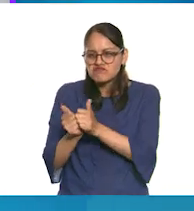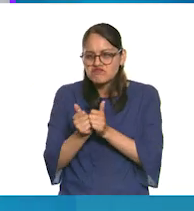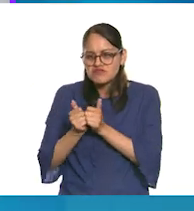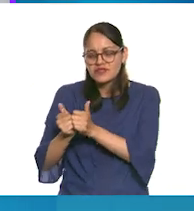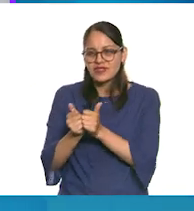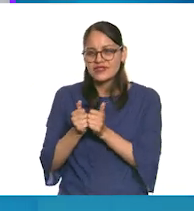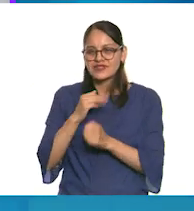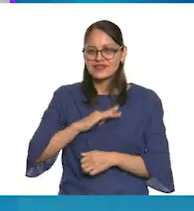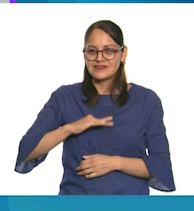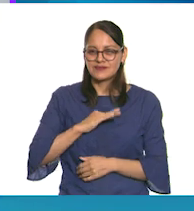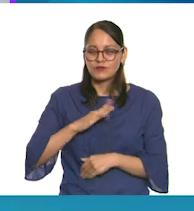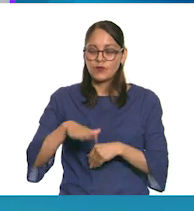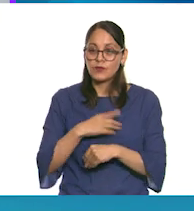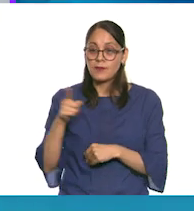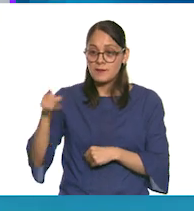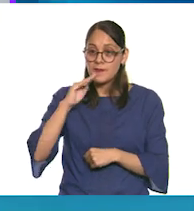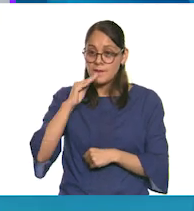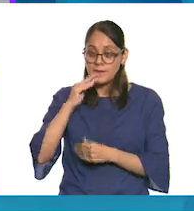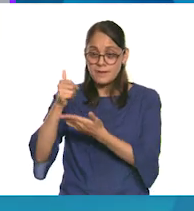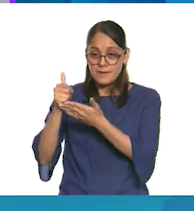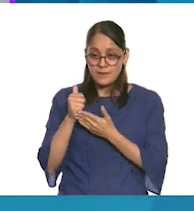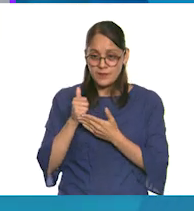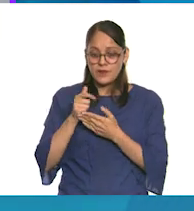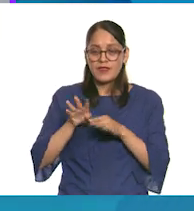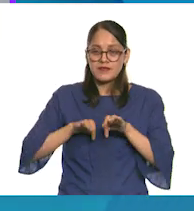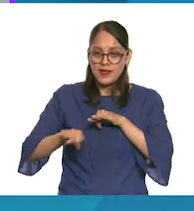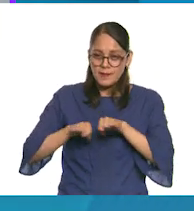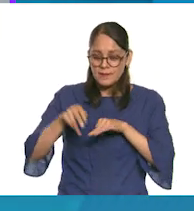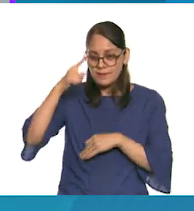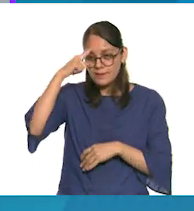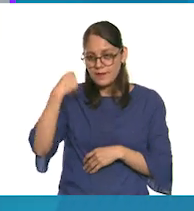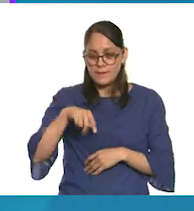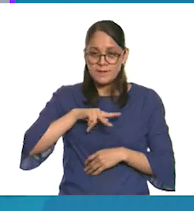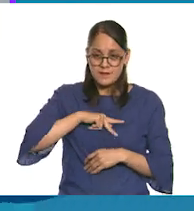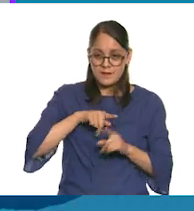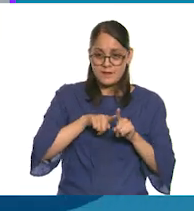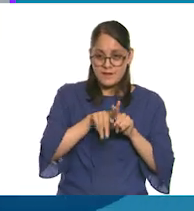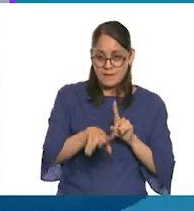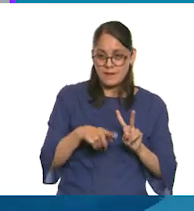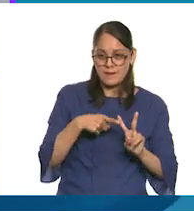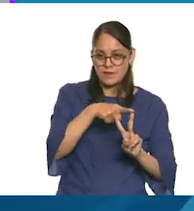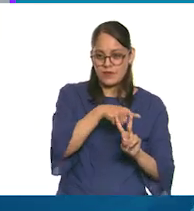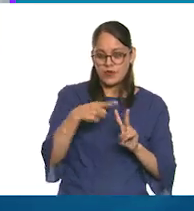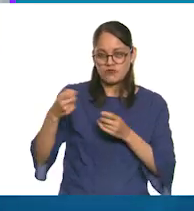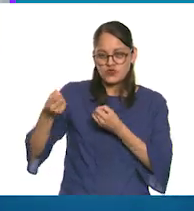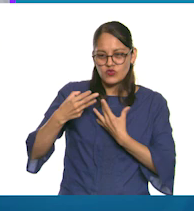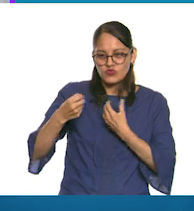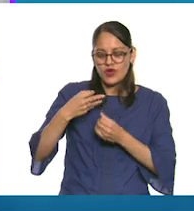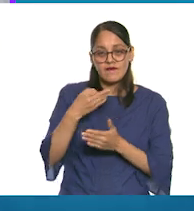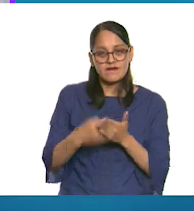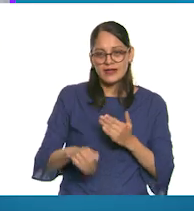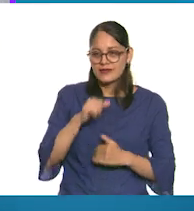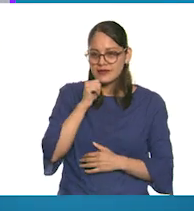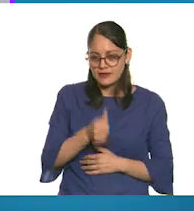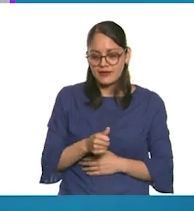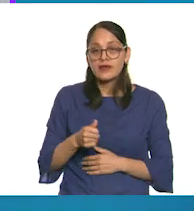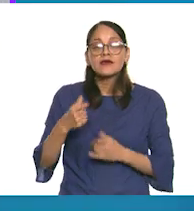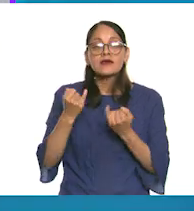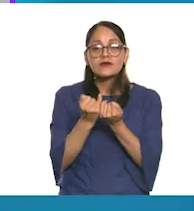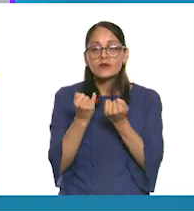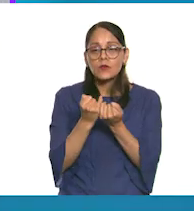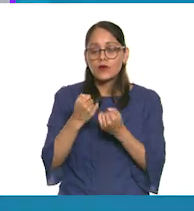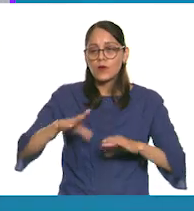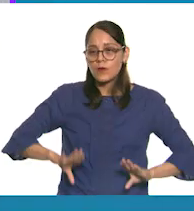feliz. Porque trabaja y se esfuerza mucho para que a mí y a mi hermana no nos falte nada. Por enseñarme valores,